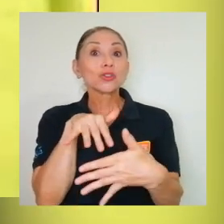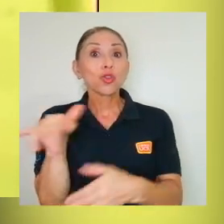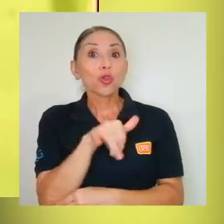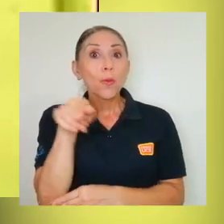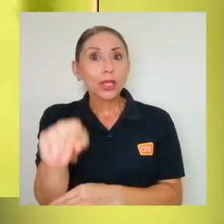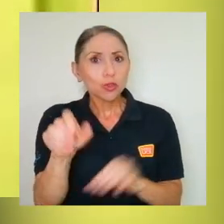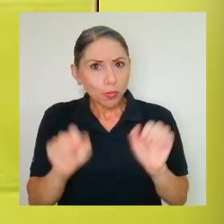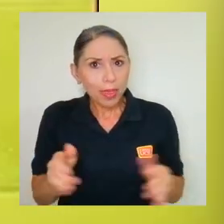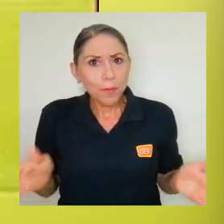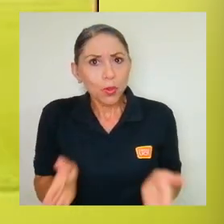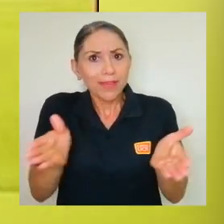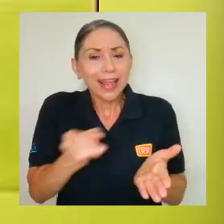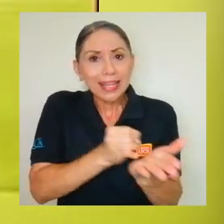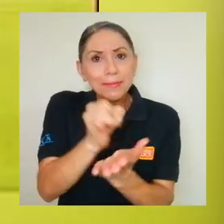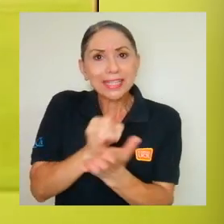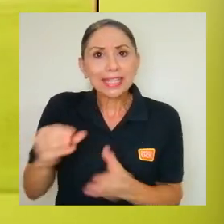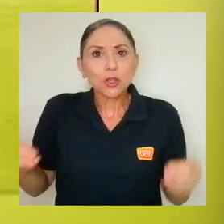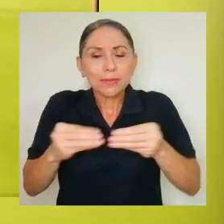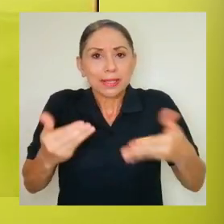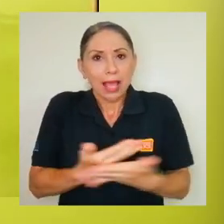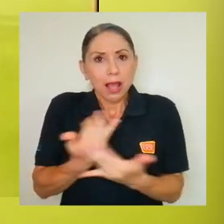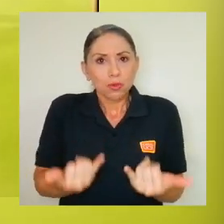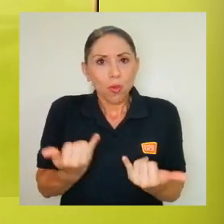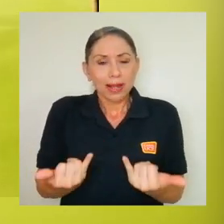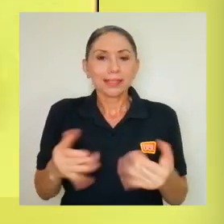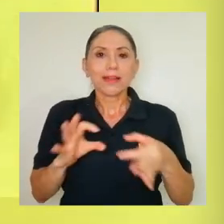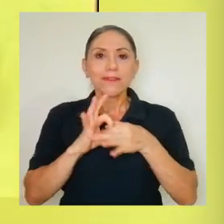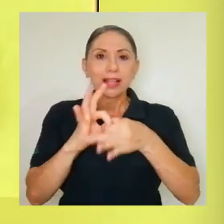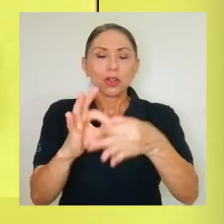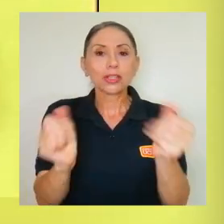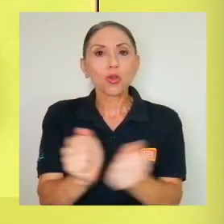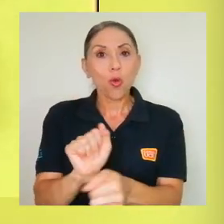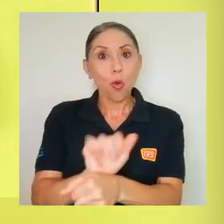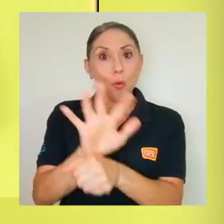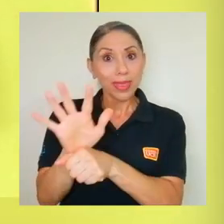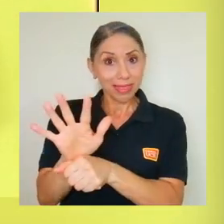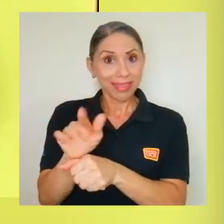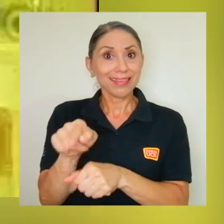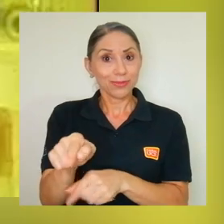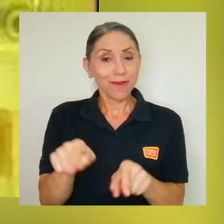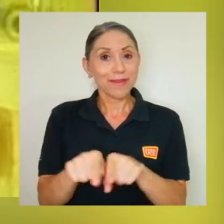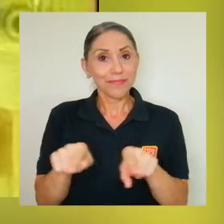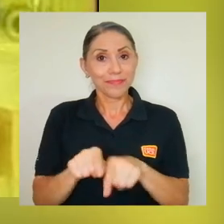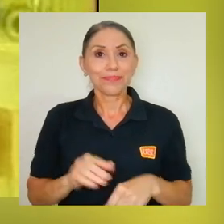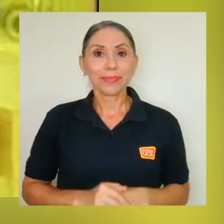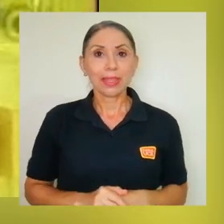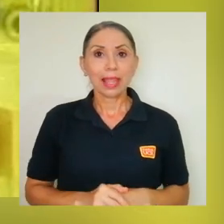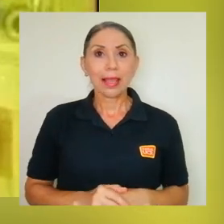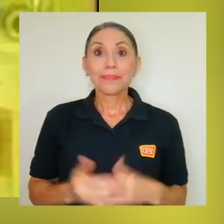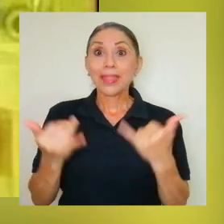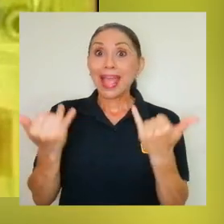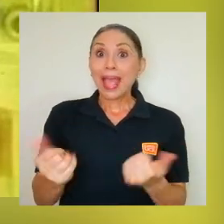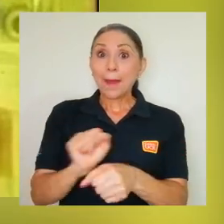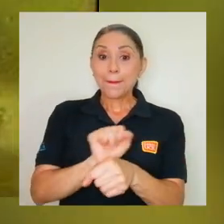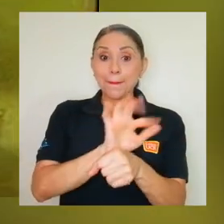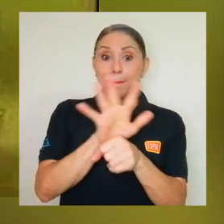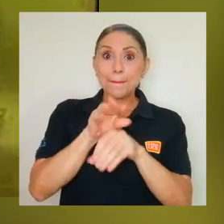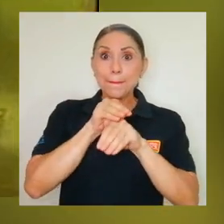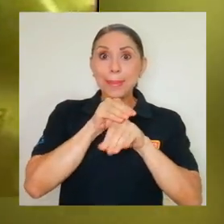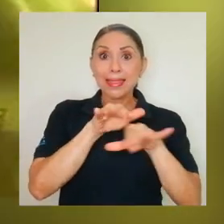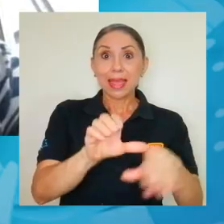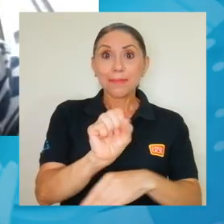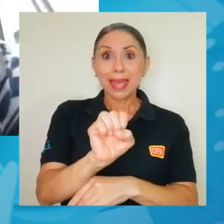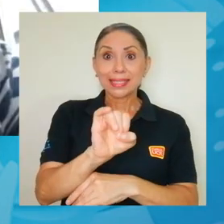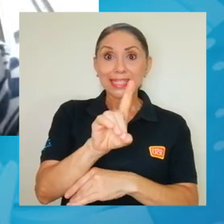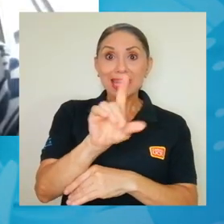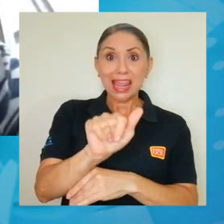motivar a que se realicen investigaciones más actuales e incluso relacionadas con la COVID-19. La pandemia del SIDA